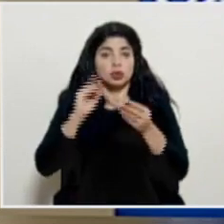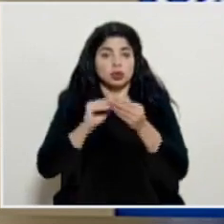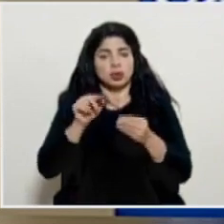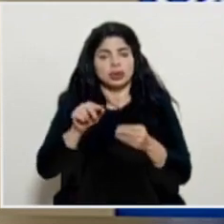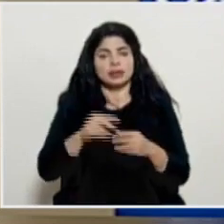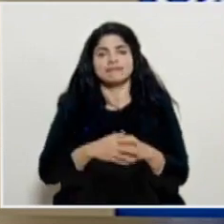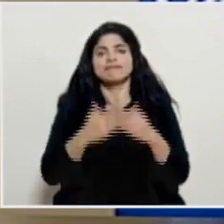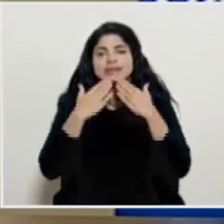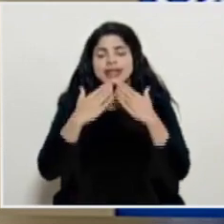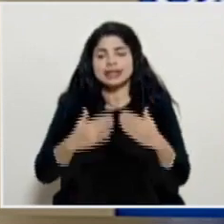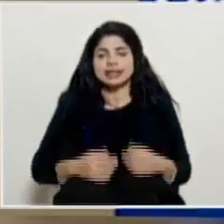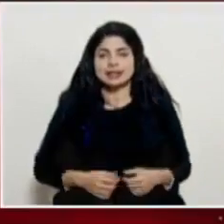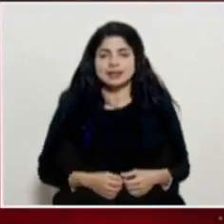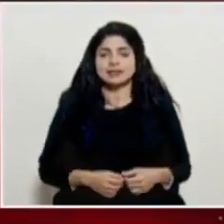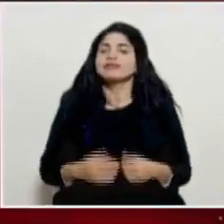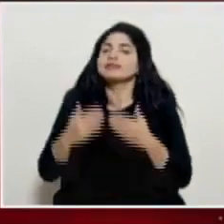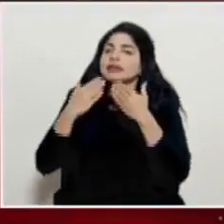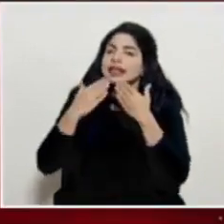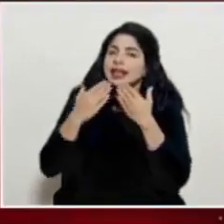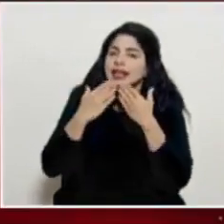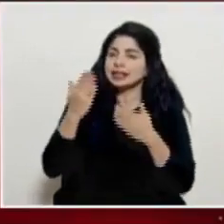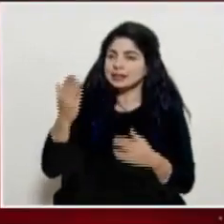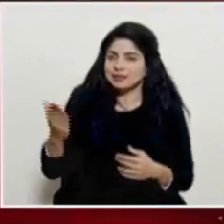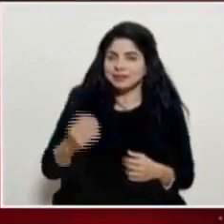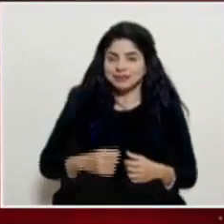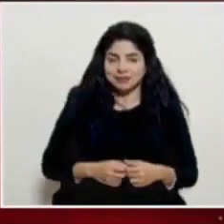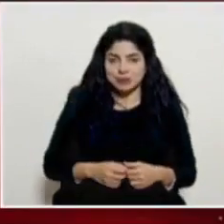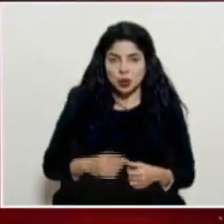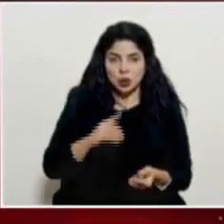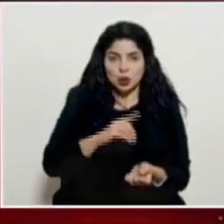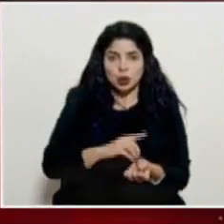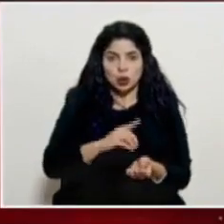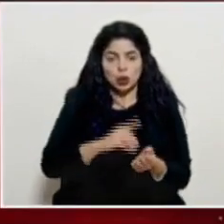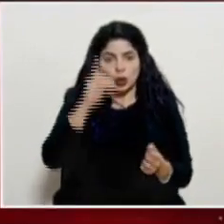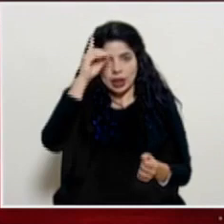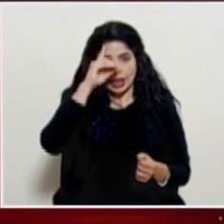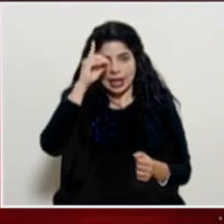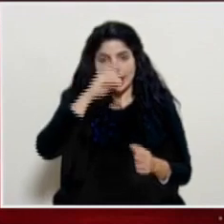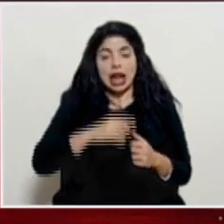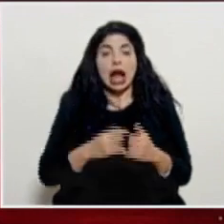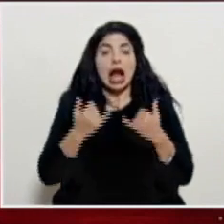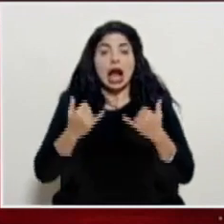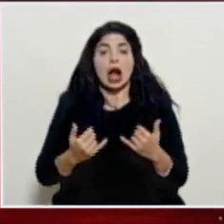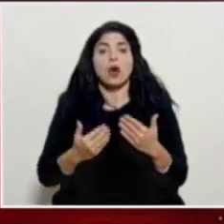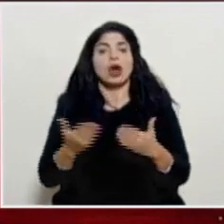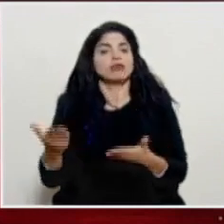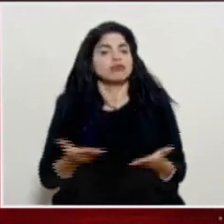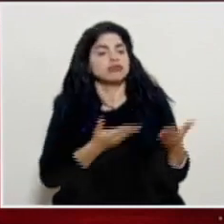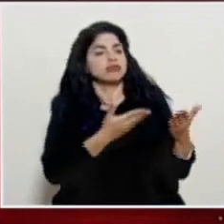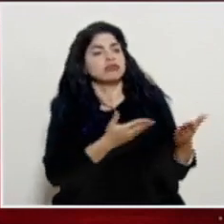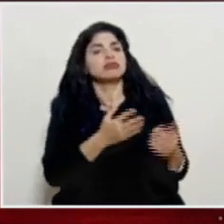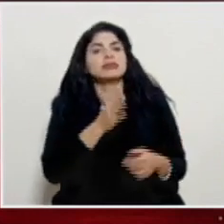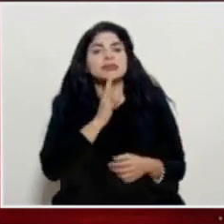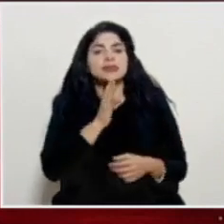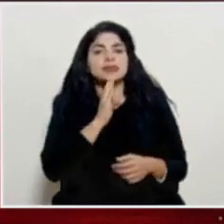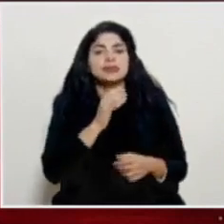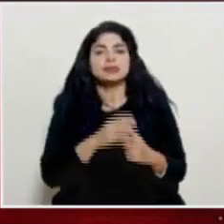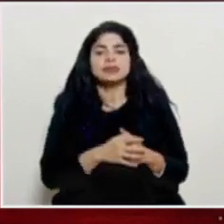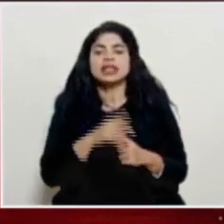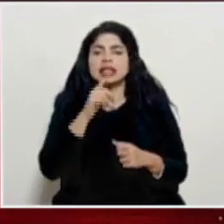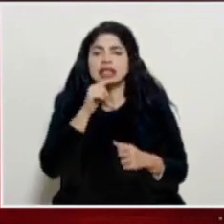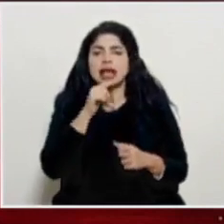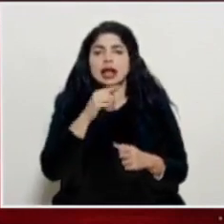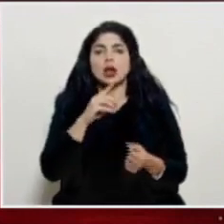Gracias. Muchísimas gracias a usted, doctor Daniel Salas. A continuación le cedemos el uso de la